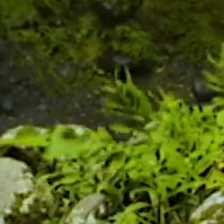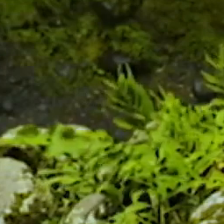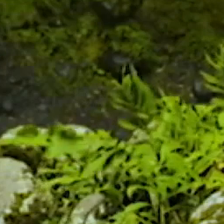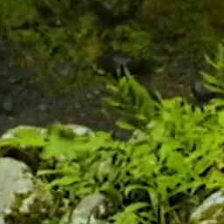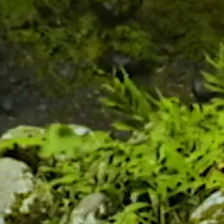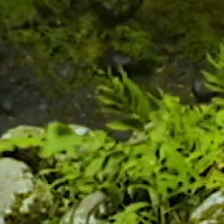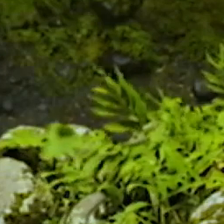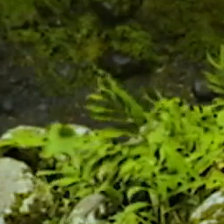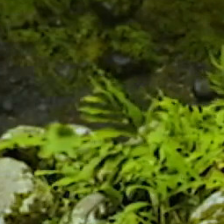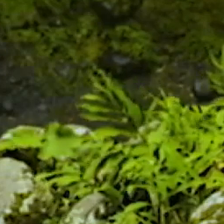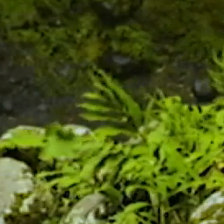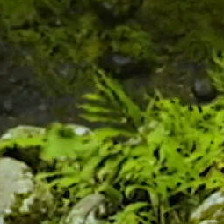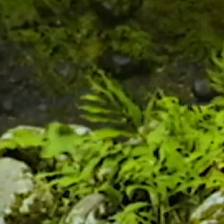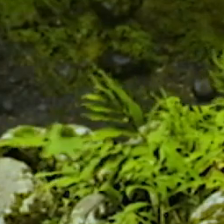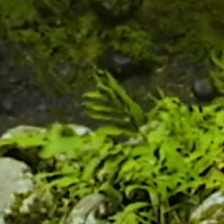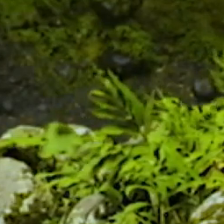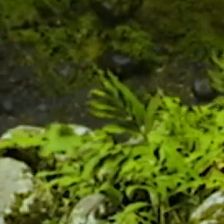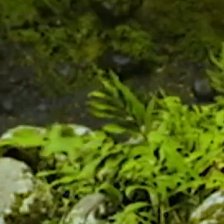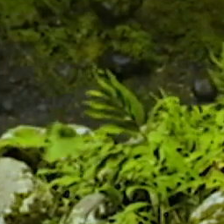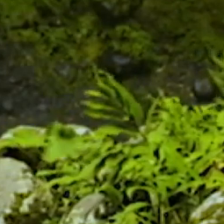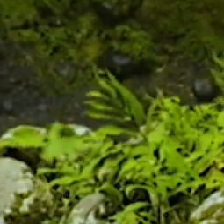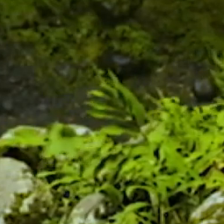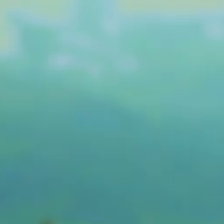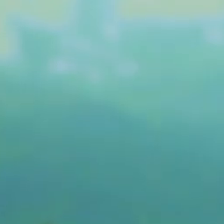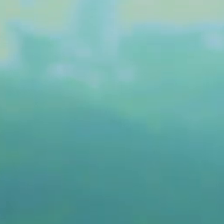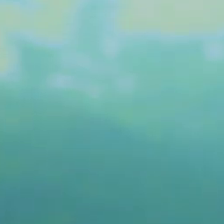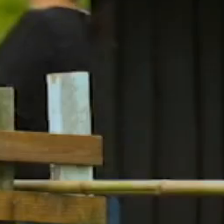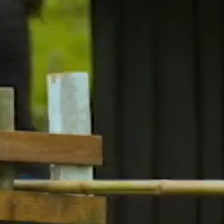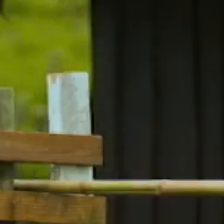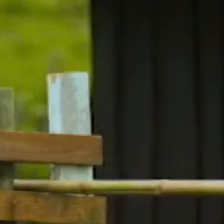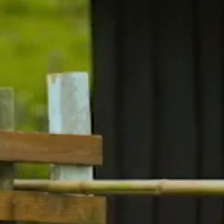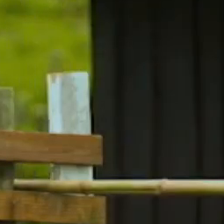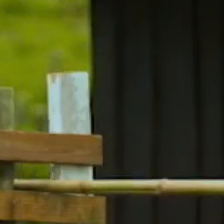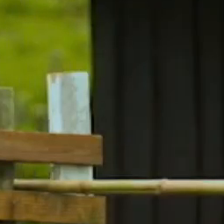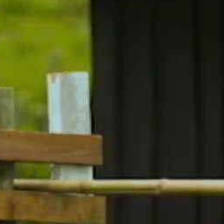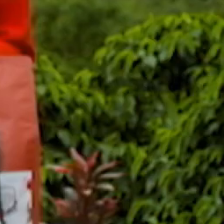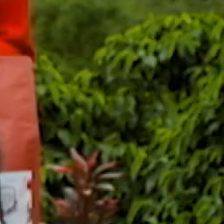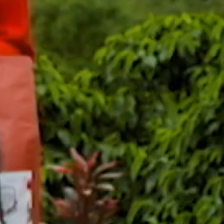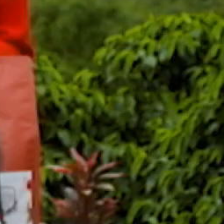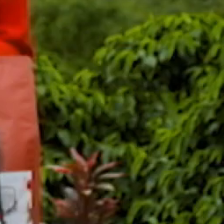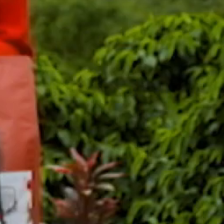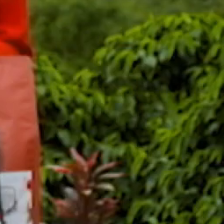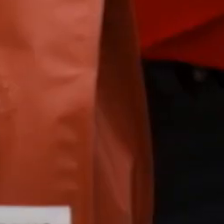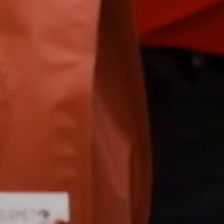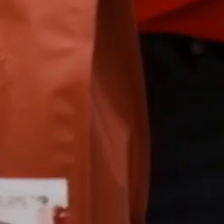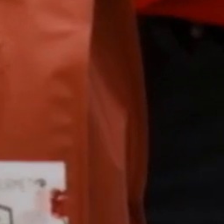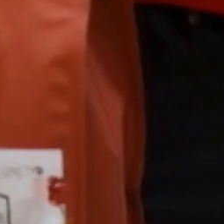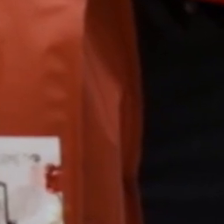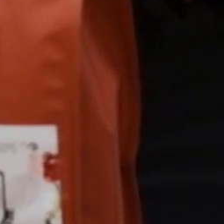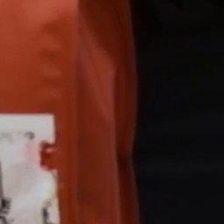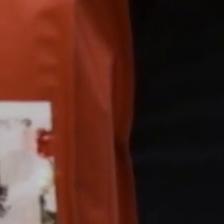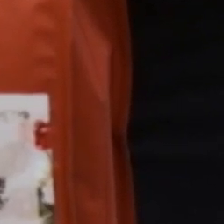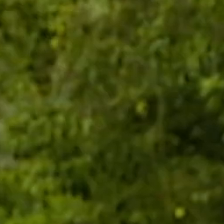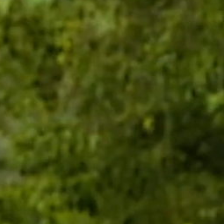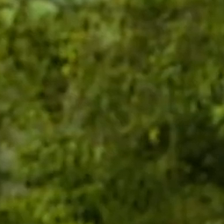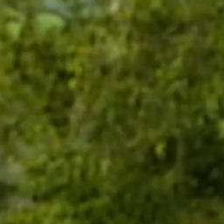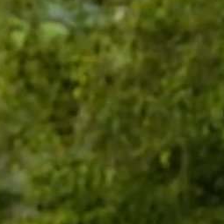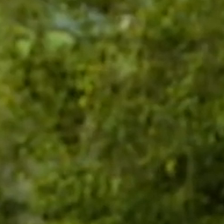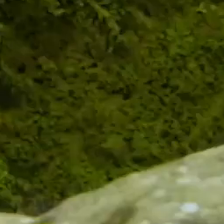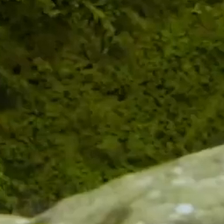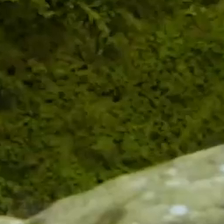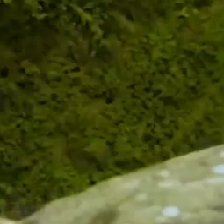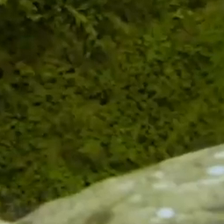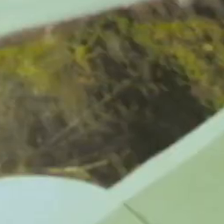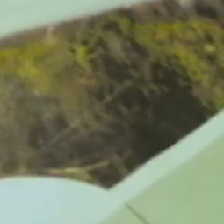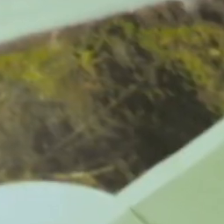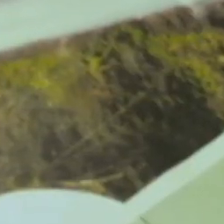de vestirnos y salir a un futuro mejor. Lo haremos con esfuerzo, con nuestras ideas. Cada paso